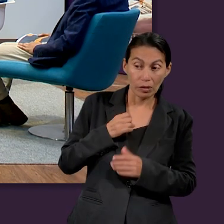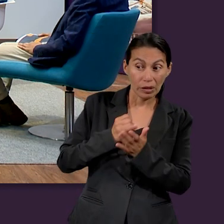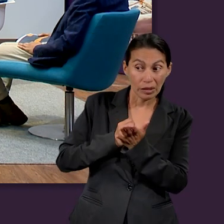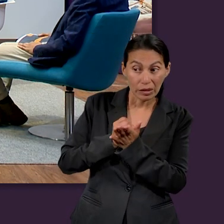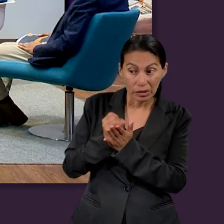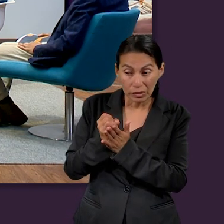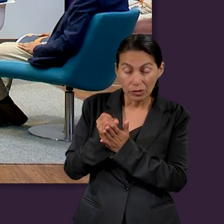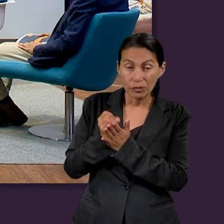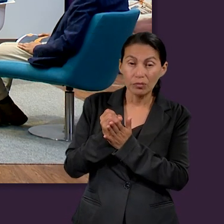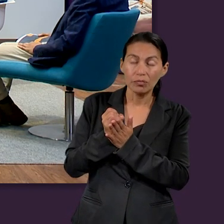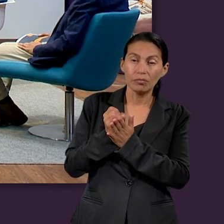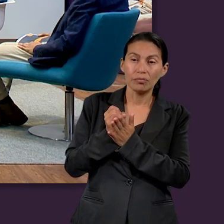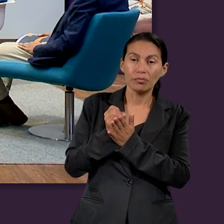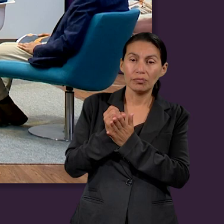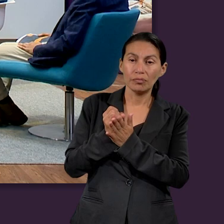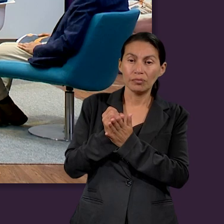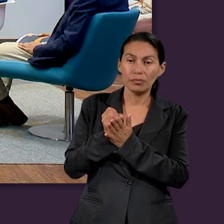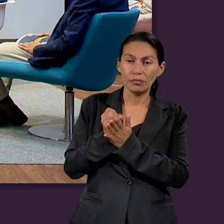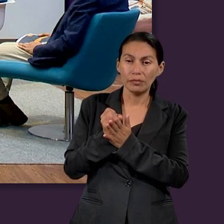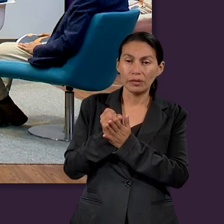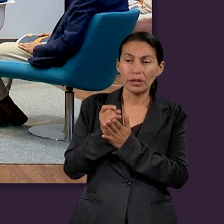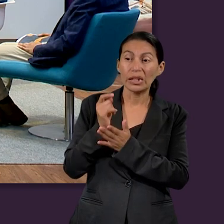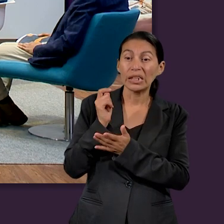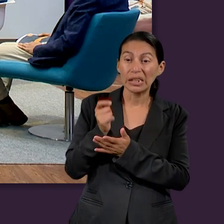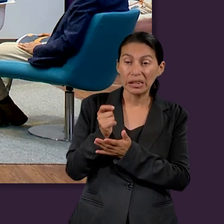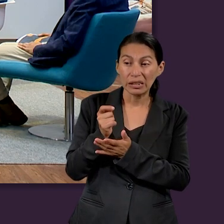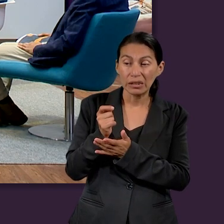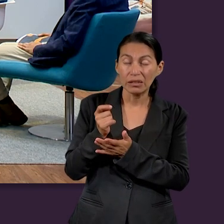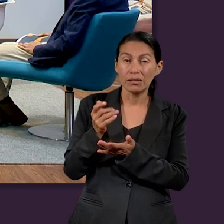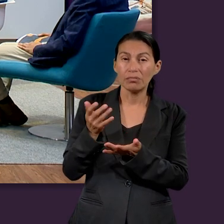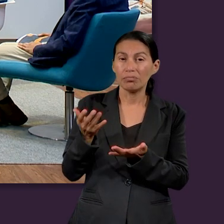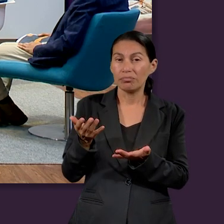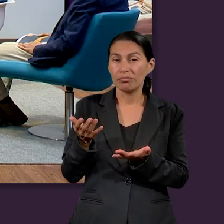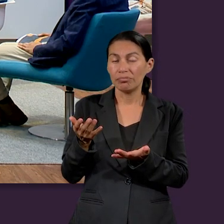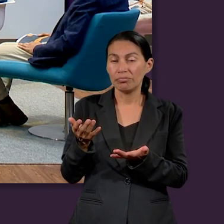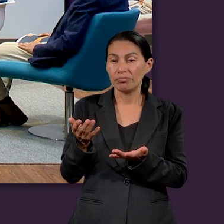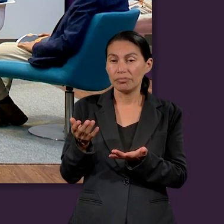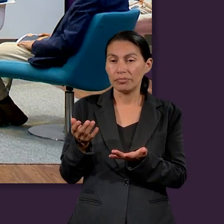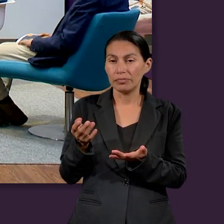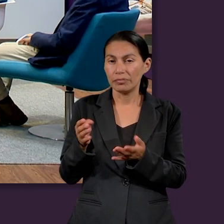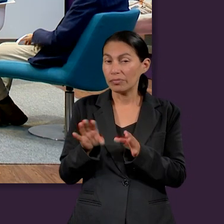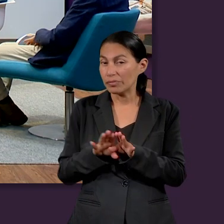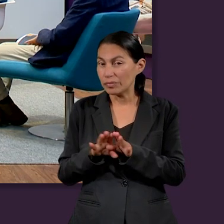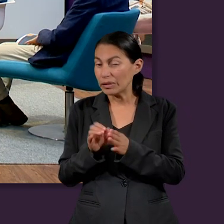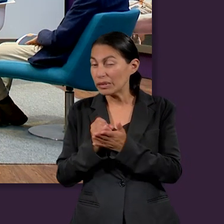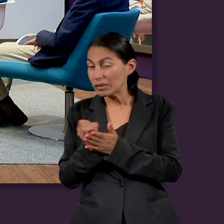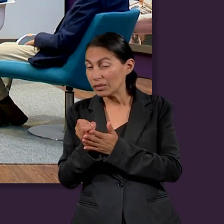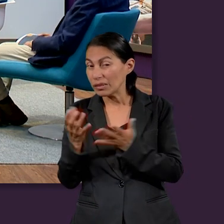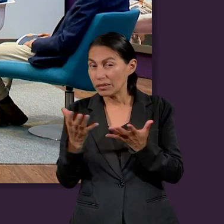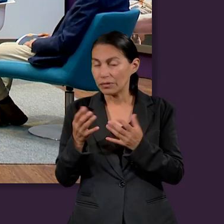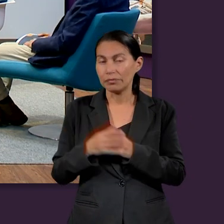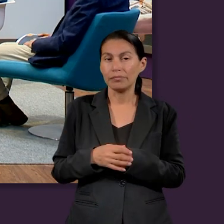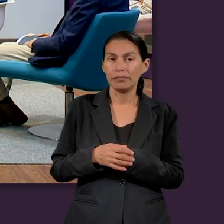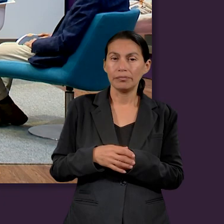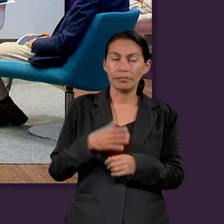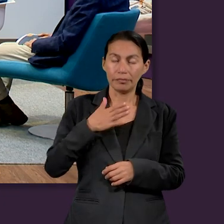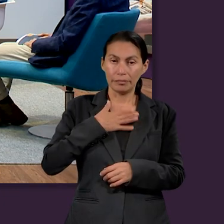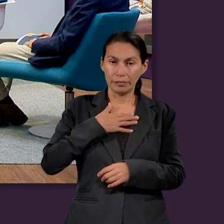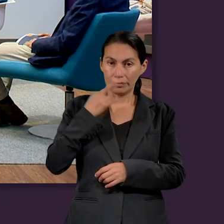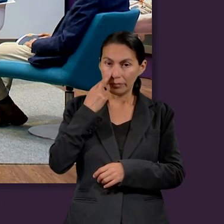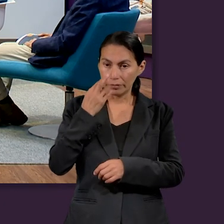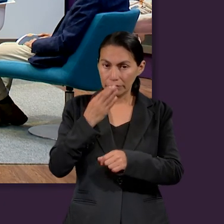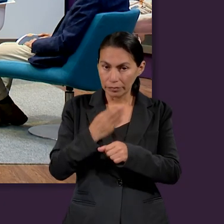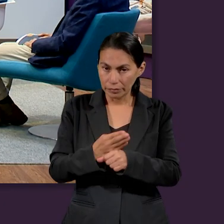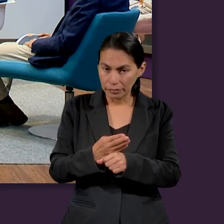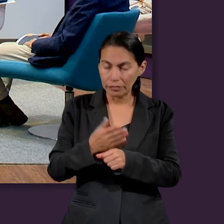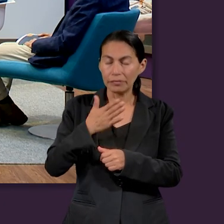voy a tomar una decisión en base a qué razones la voy a tomar. ¿Cuál es